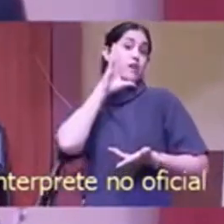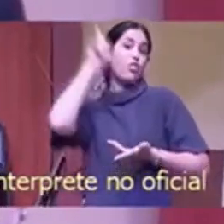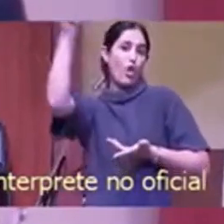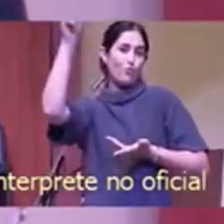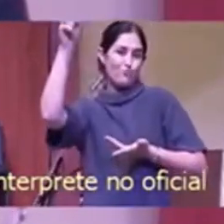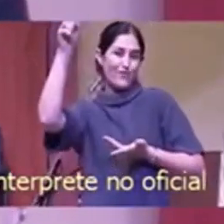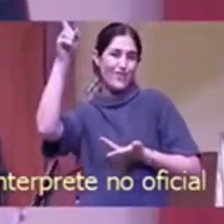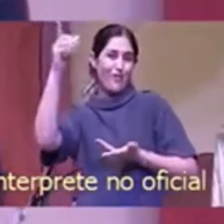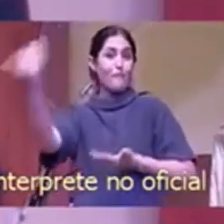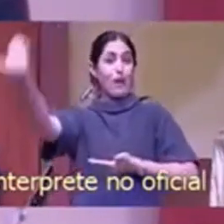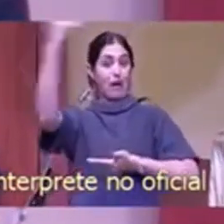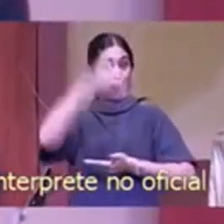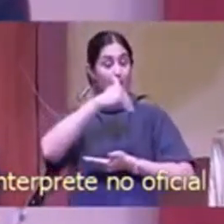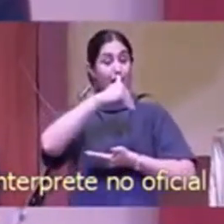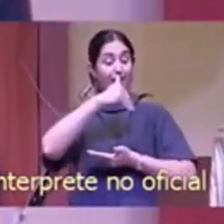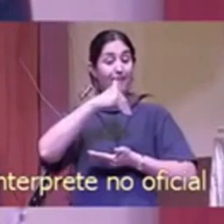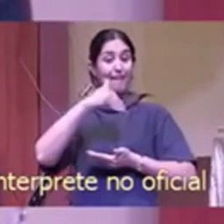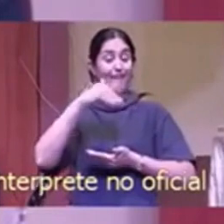y ministrarnos a nosotros.